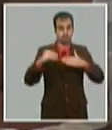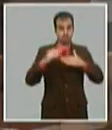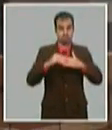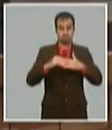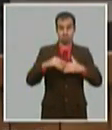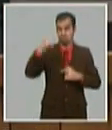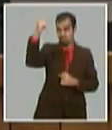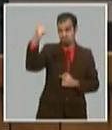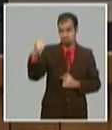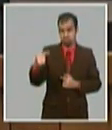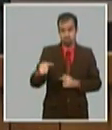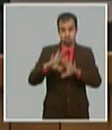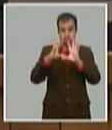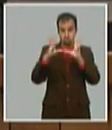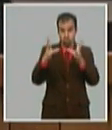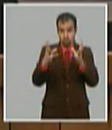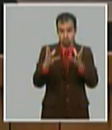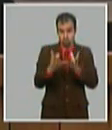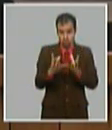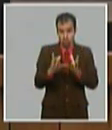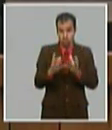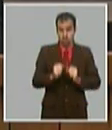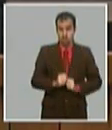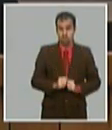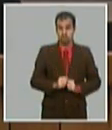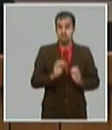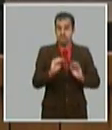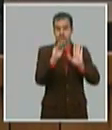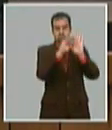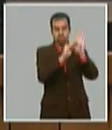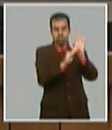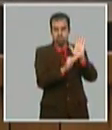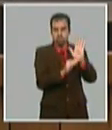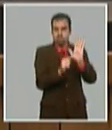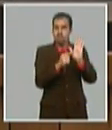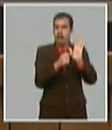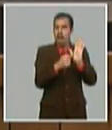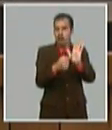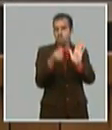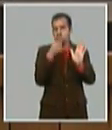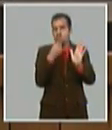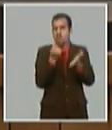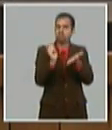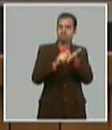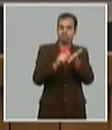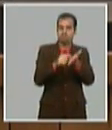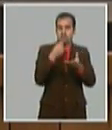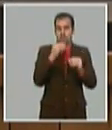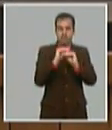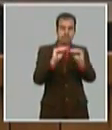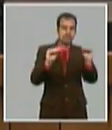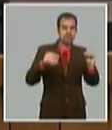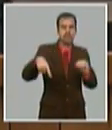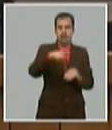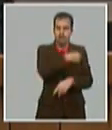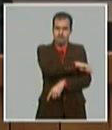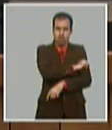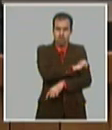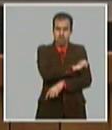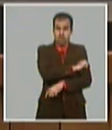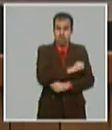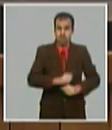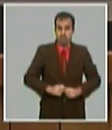y niveles de oferta de garantizar una canasta mínima de oferta de estos productos a nuestra población